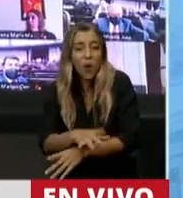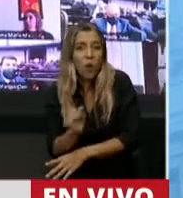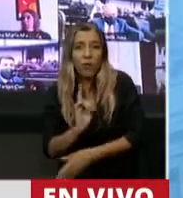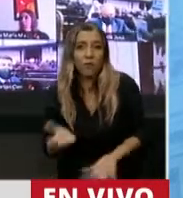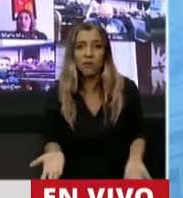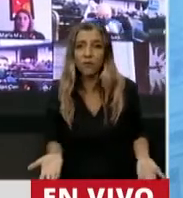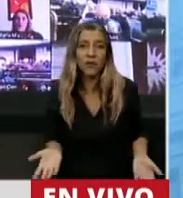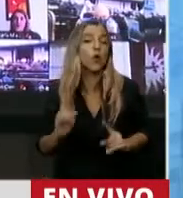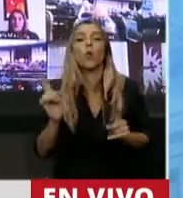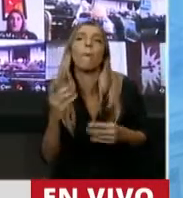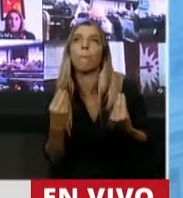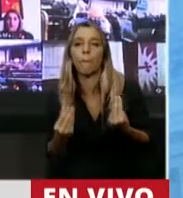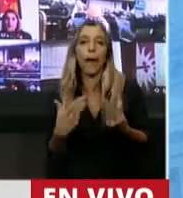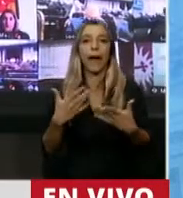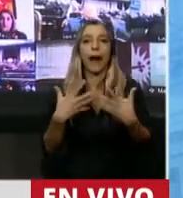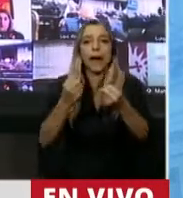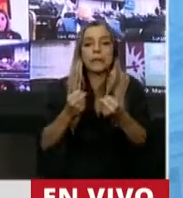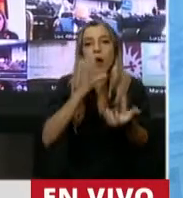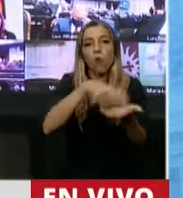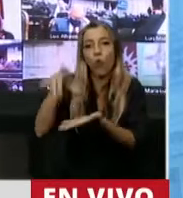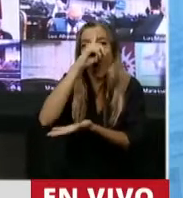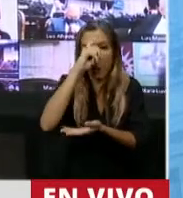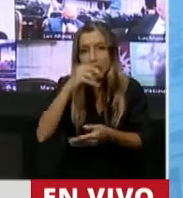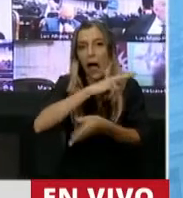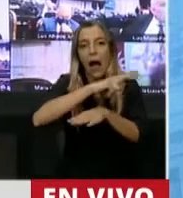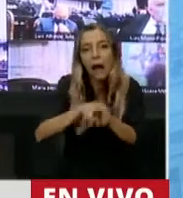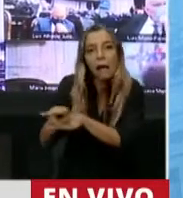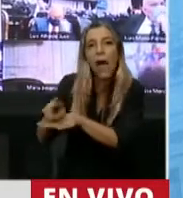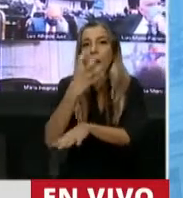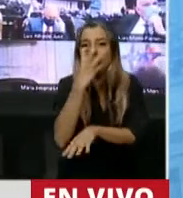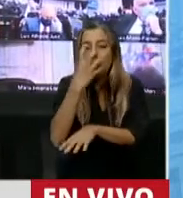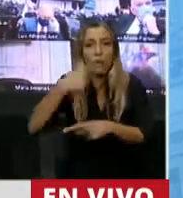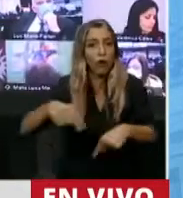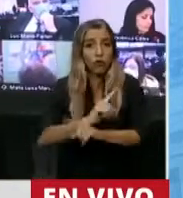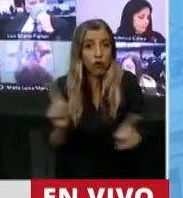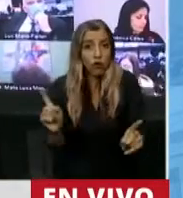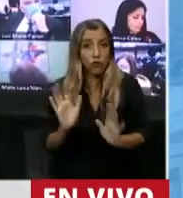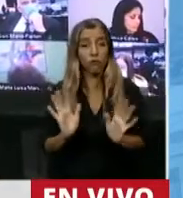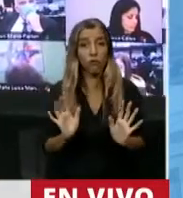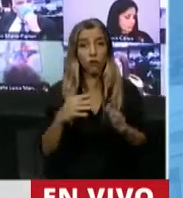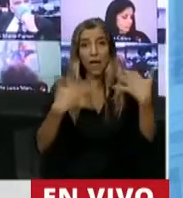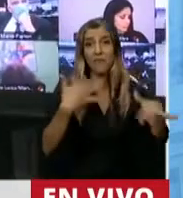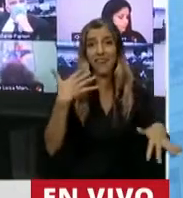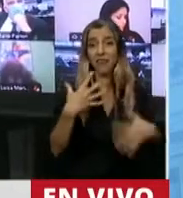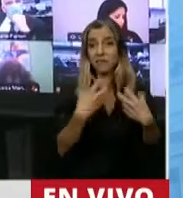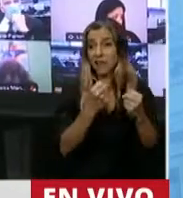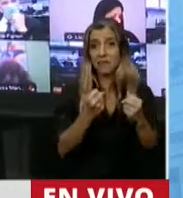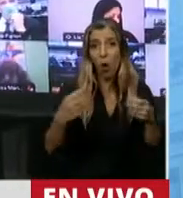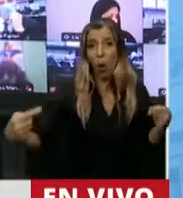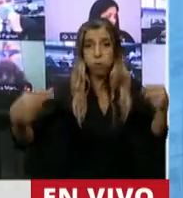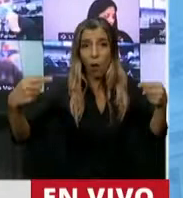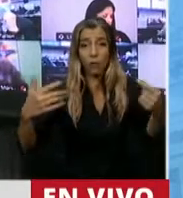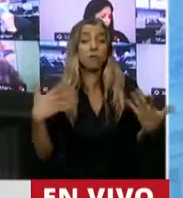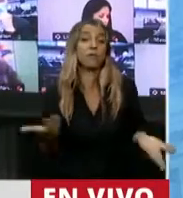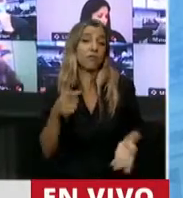destinada a respiradores, cámaras hospitalarias. Efectivamente va a cuestiones que no tienen que ver con la emergencia que estamos viviendo, lo cual muestra la